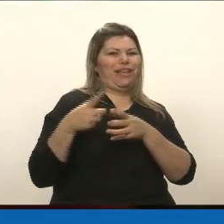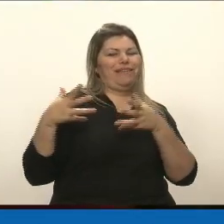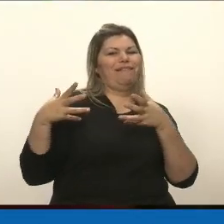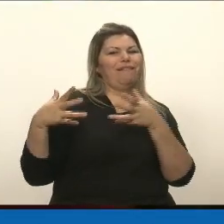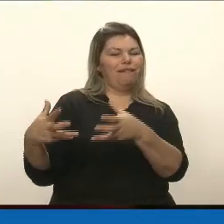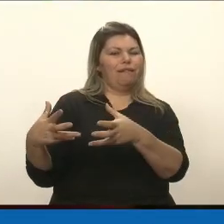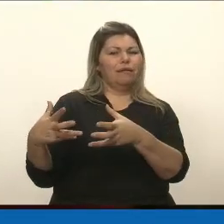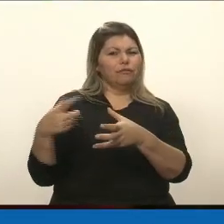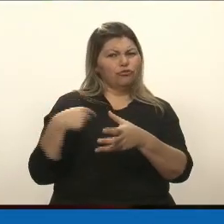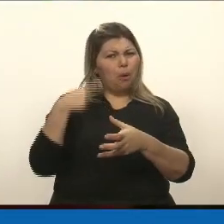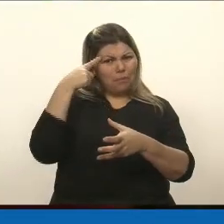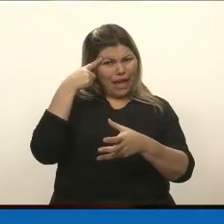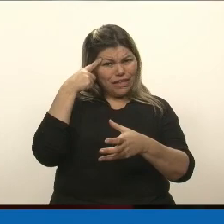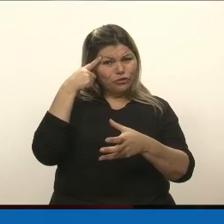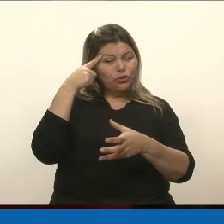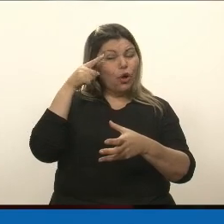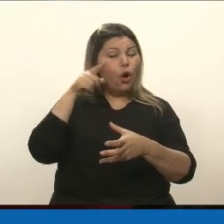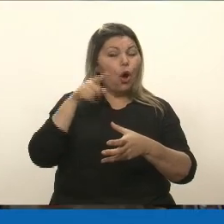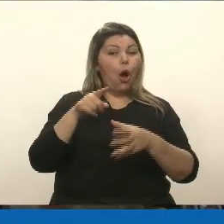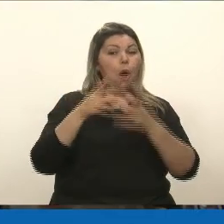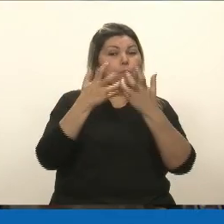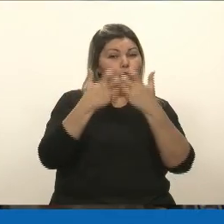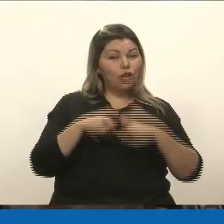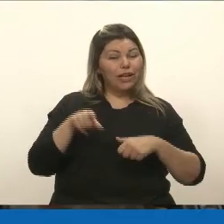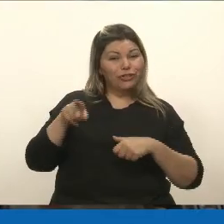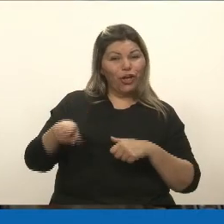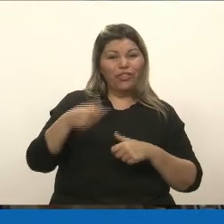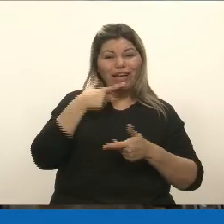...está contemplada toda la casta de los tres poderes.